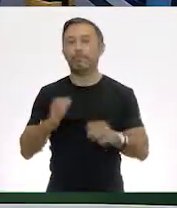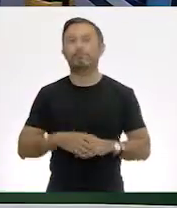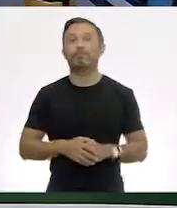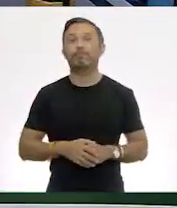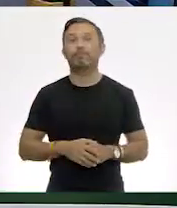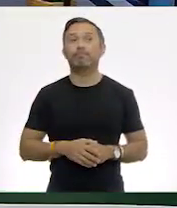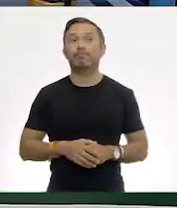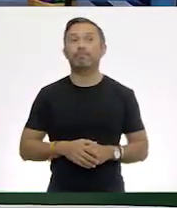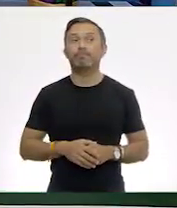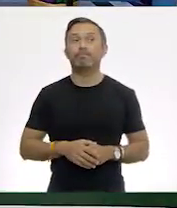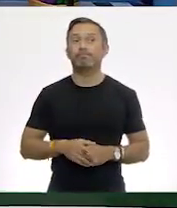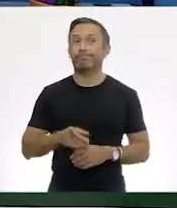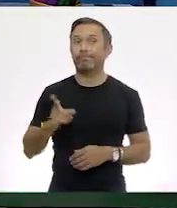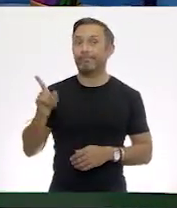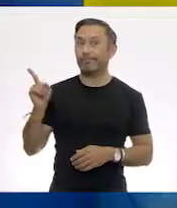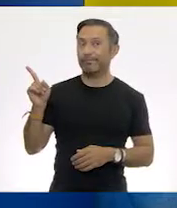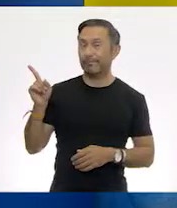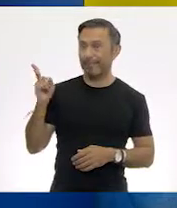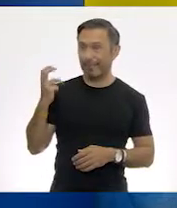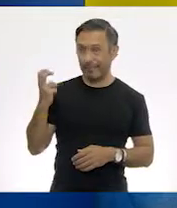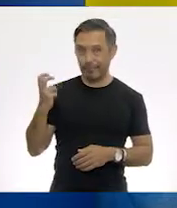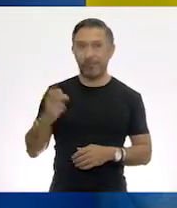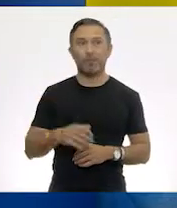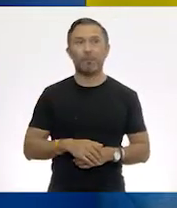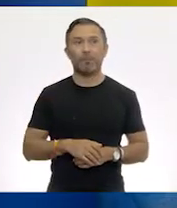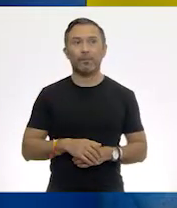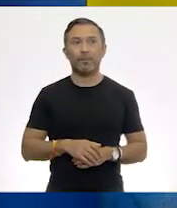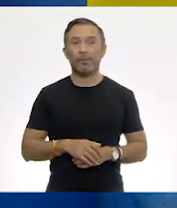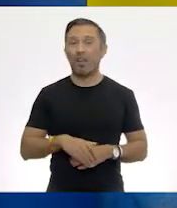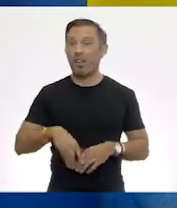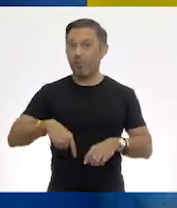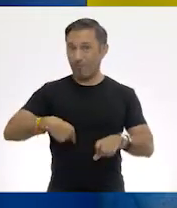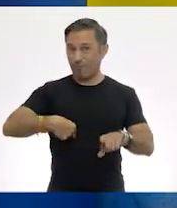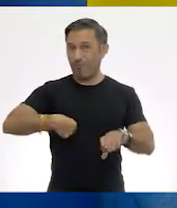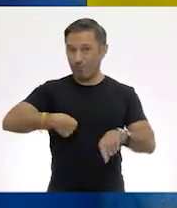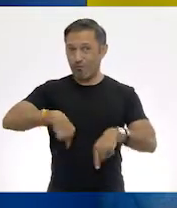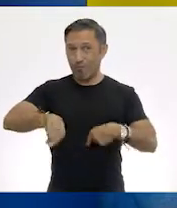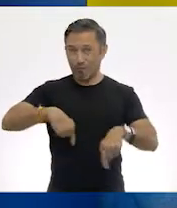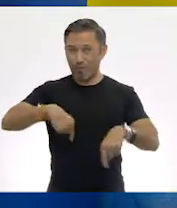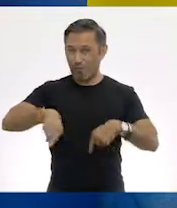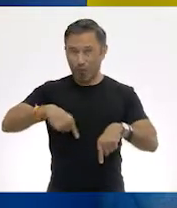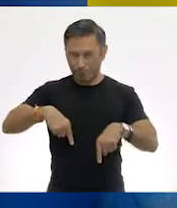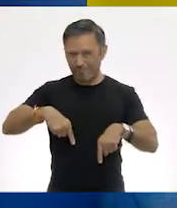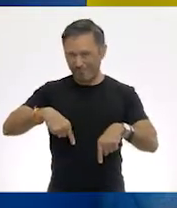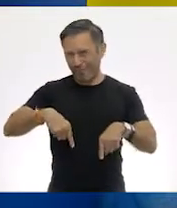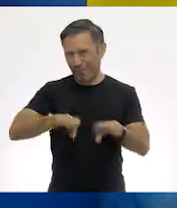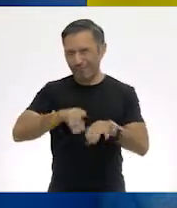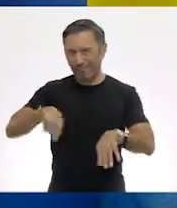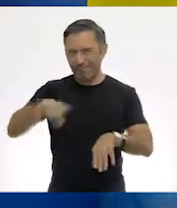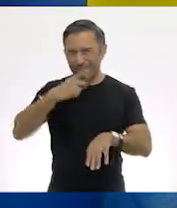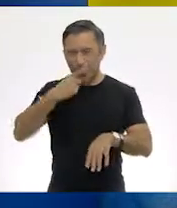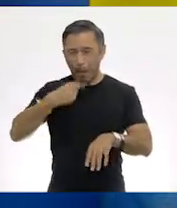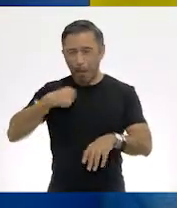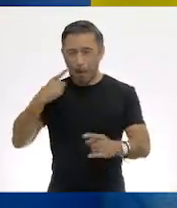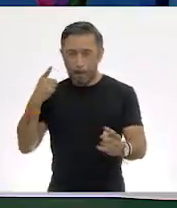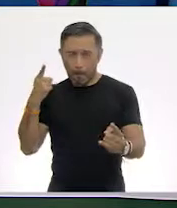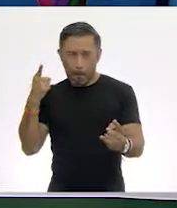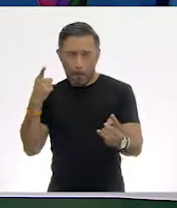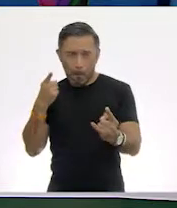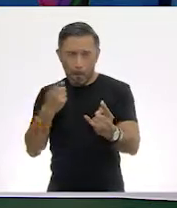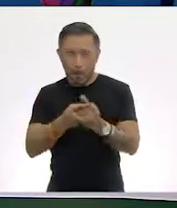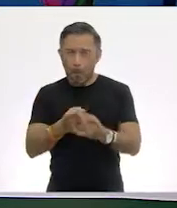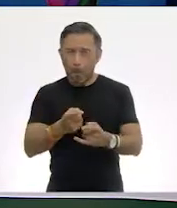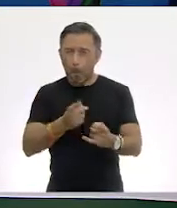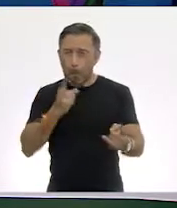Pues eso en términos futbolísticos es un golazo. ¡Eso! ¡Eso! ¡Muy bien!